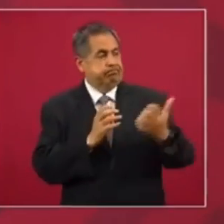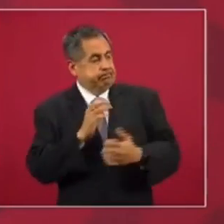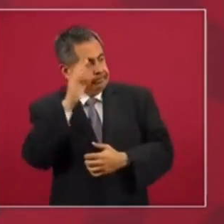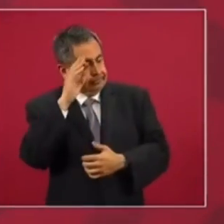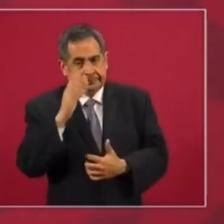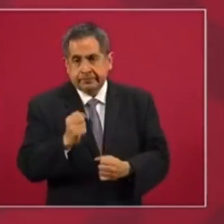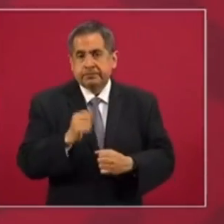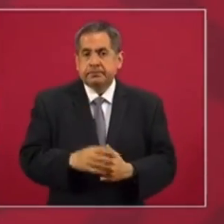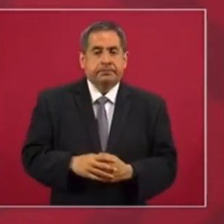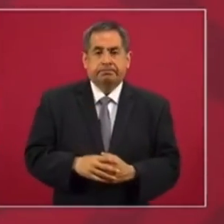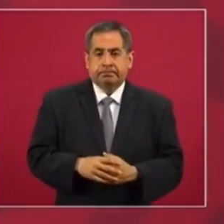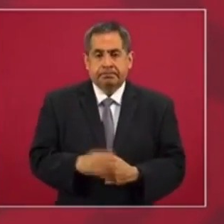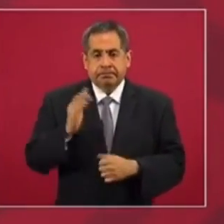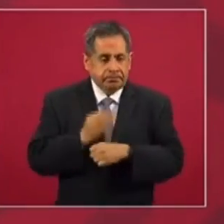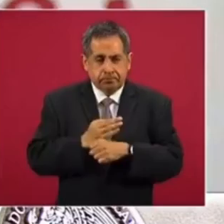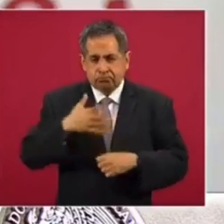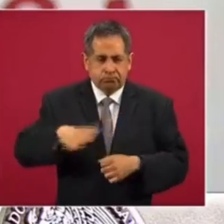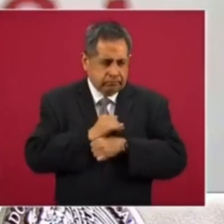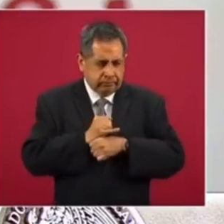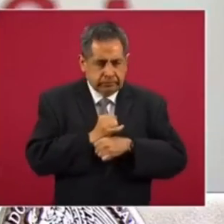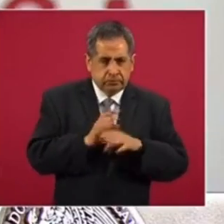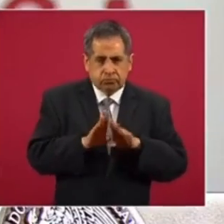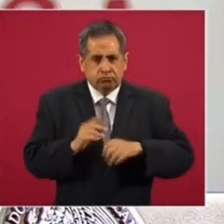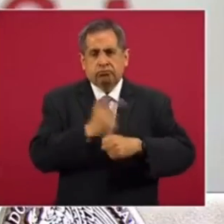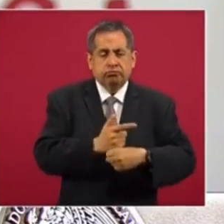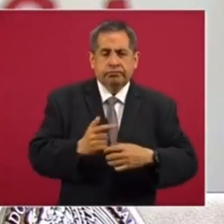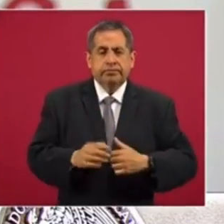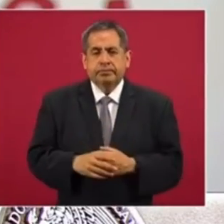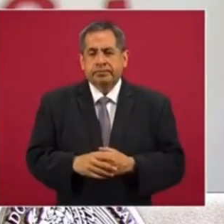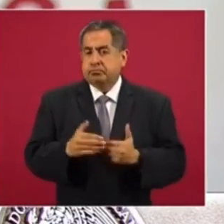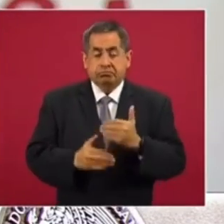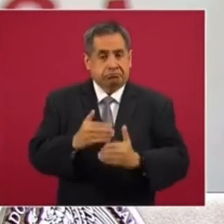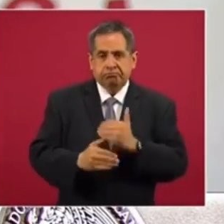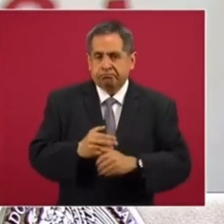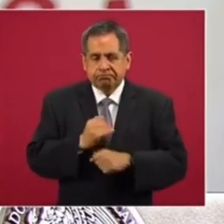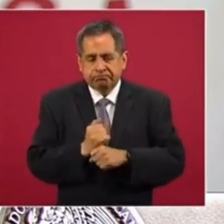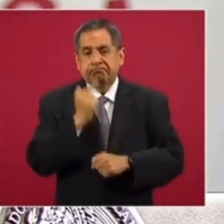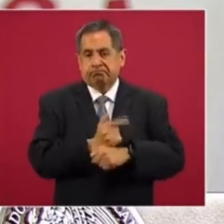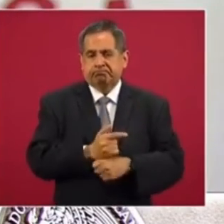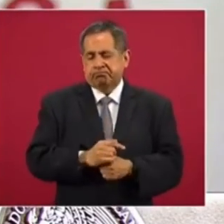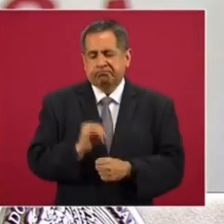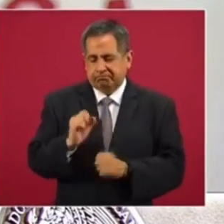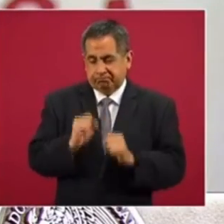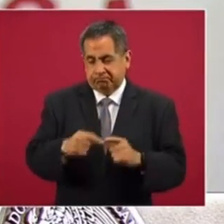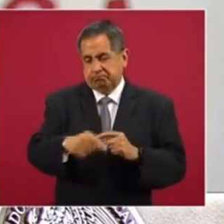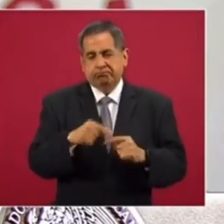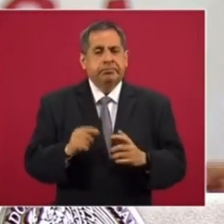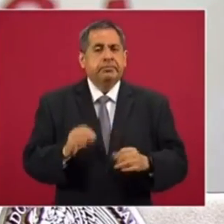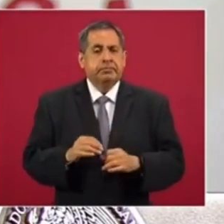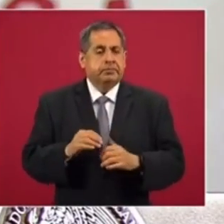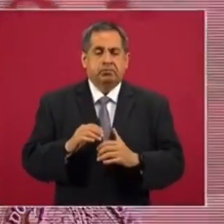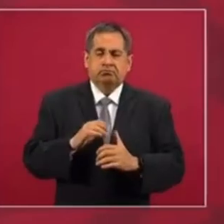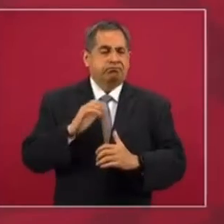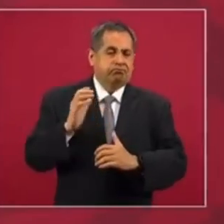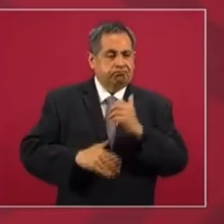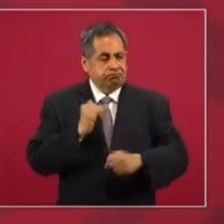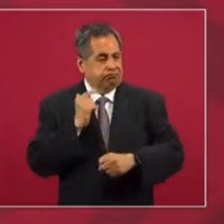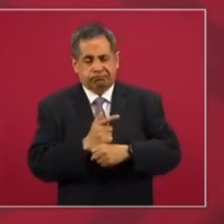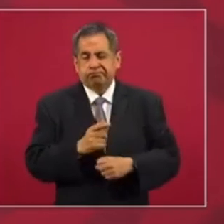ya se están haciendo las investigaciones, se está avanzando y se va a concluir